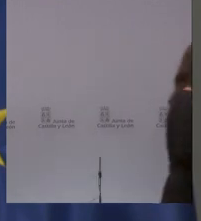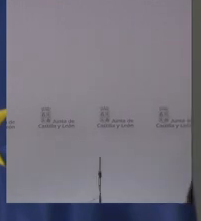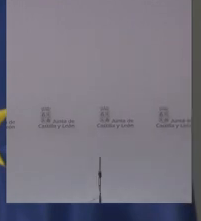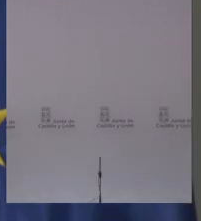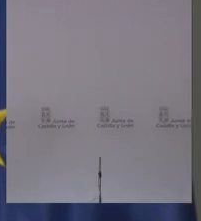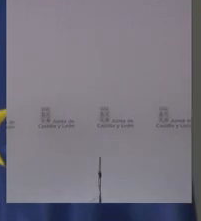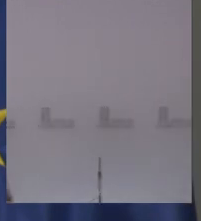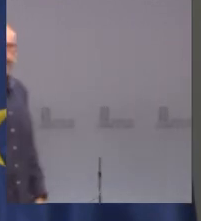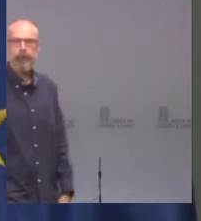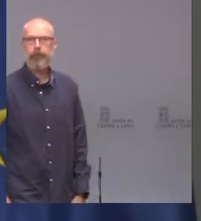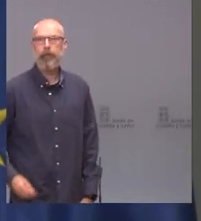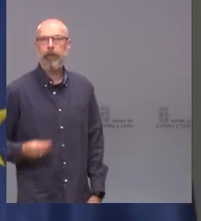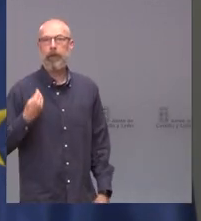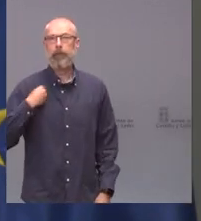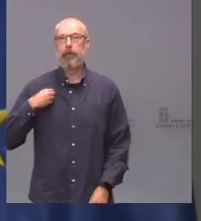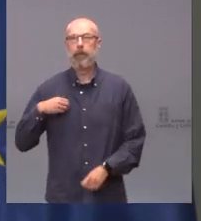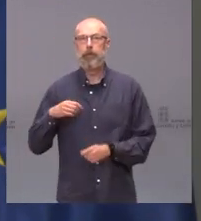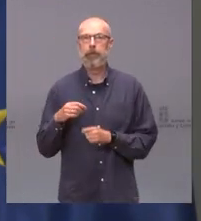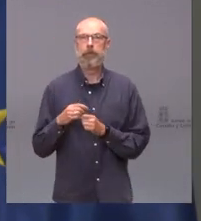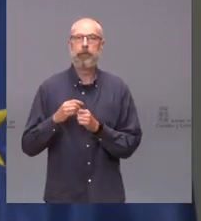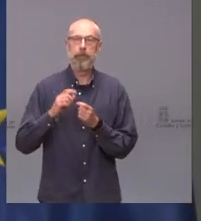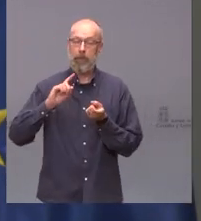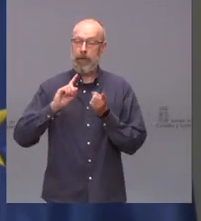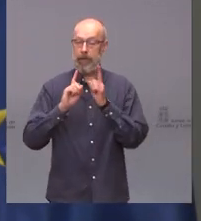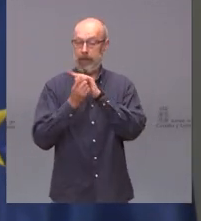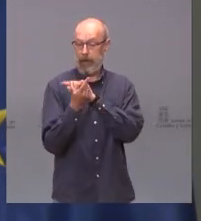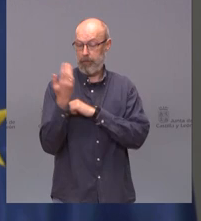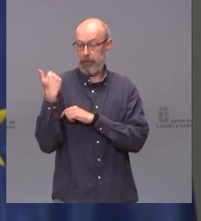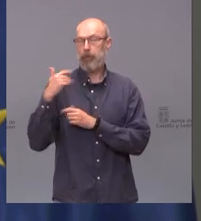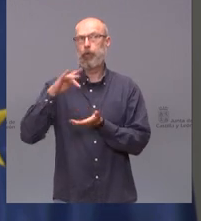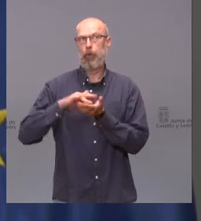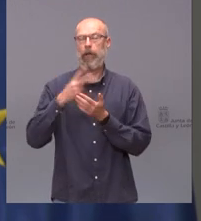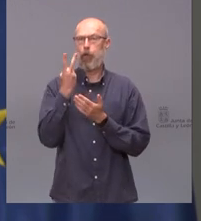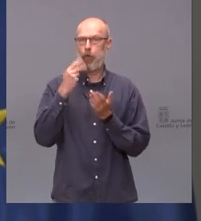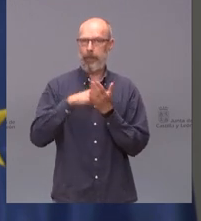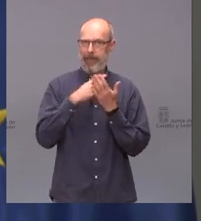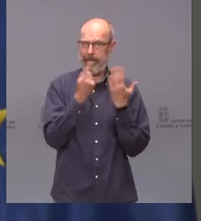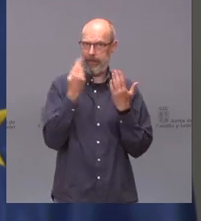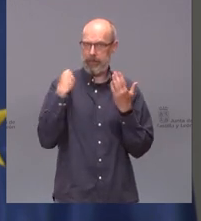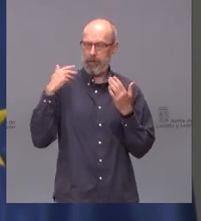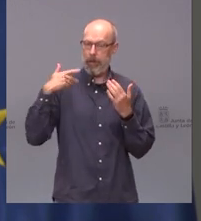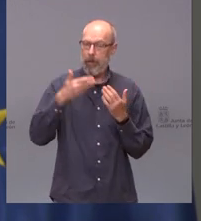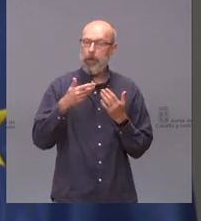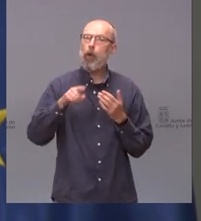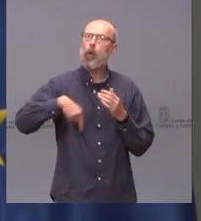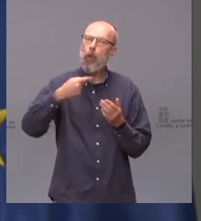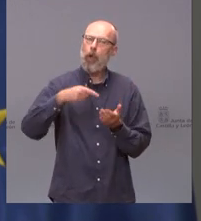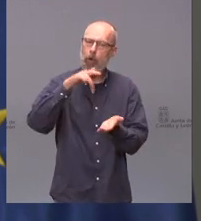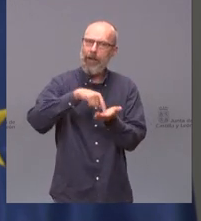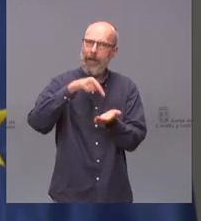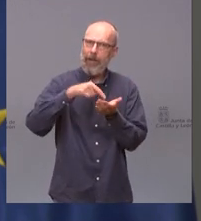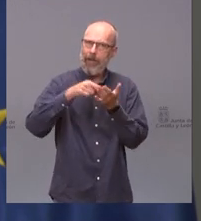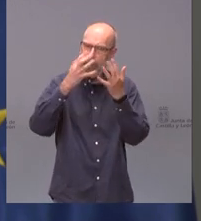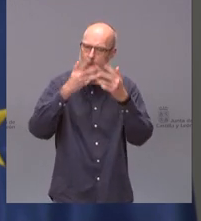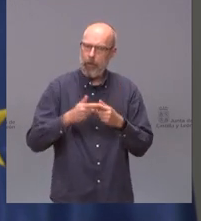El cambio en la liquidación del IVA se produjo efectivamente en el año 2017, pero no se hace en la liquidación hasta dos años después, como todos ustedes saben,